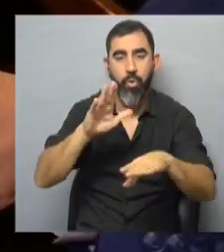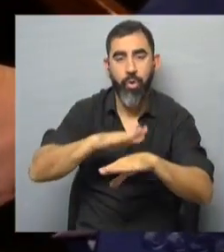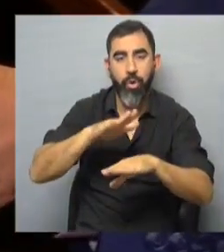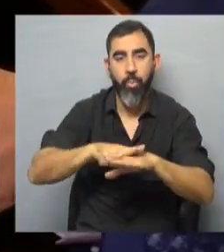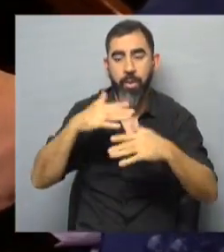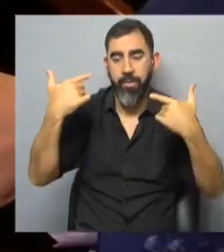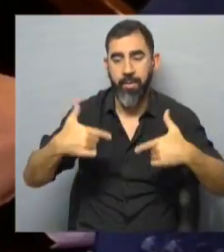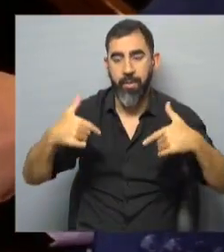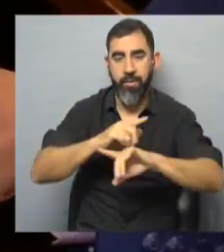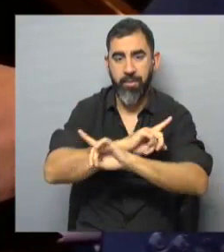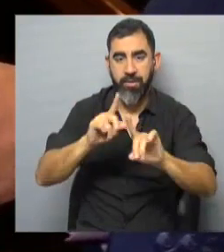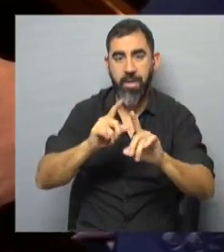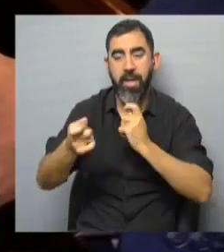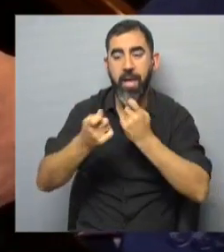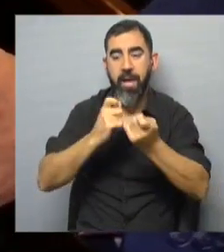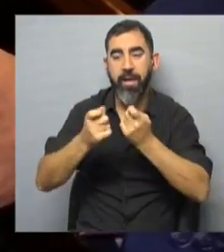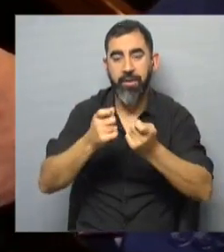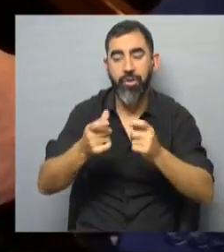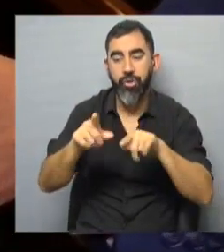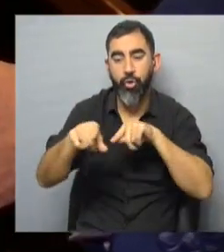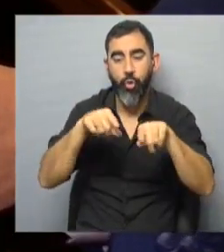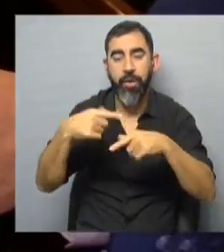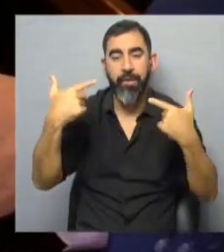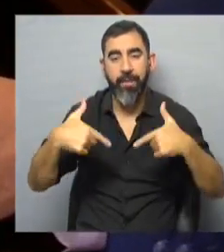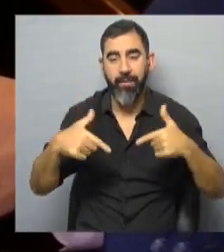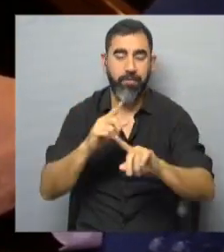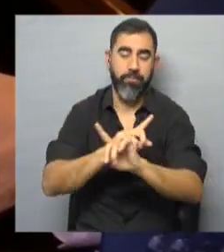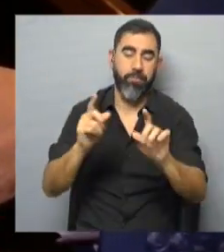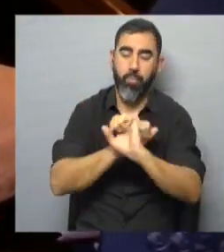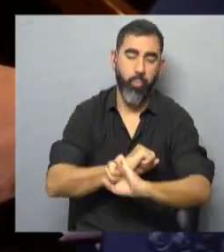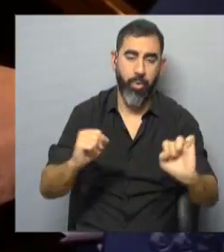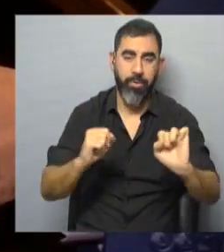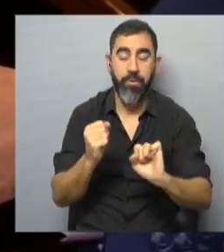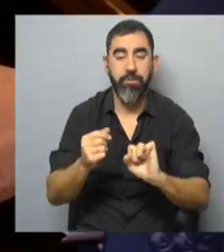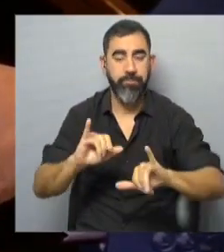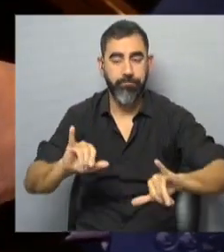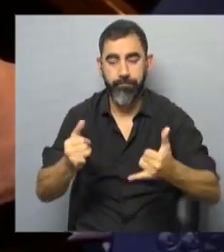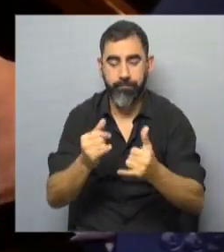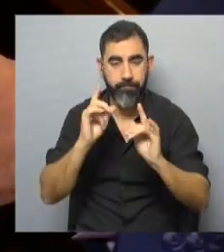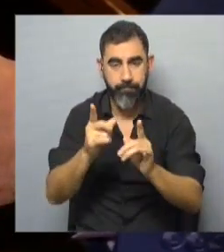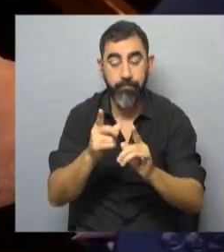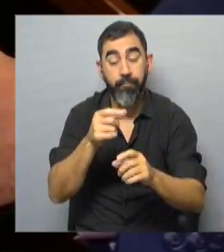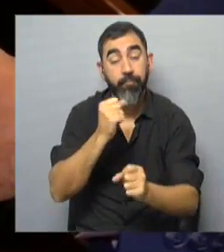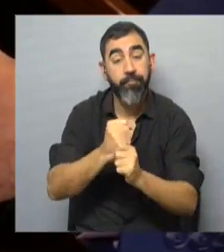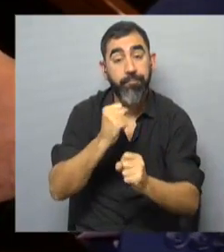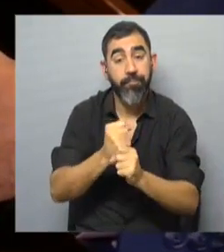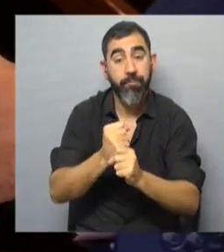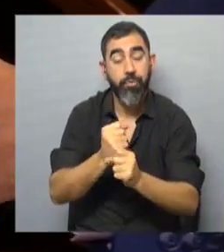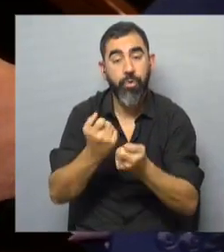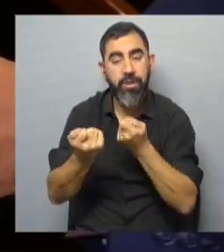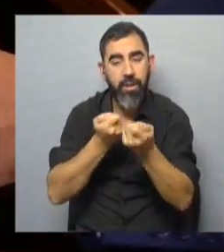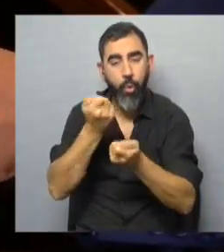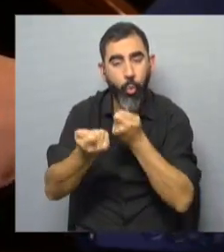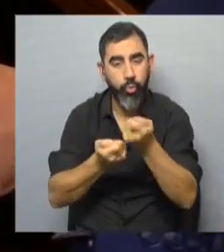las intendencias y la gestión termina siendo cargada de las intendencias lo antes posible. Allí el trabajo es con la Cámara de Comercio